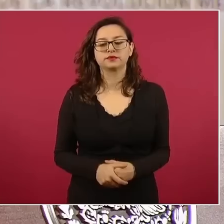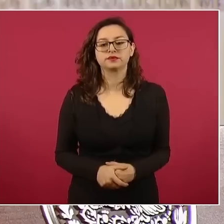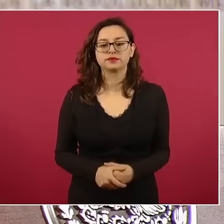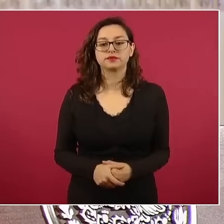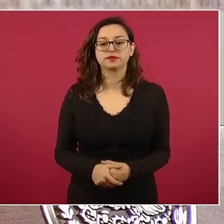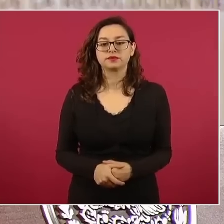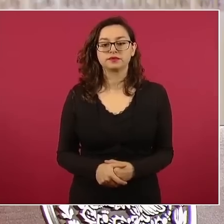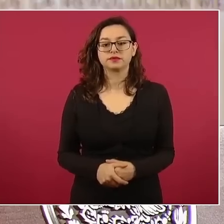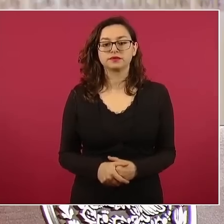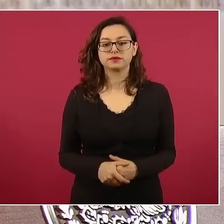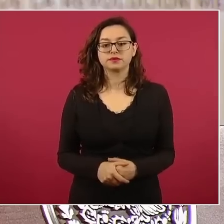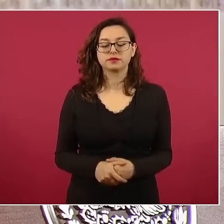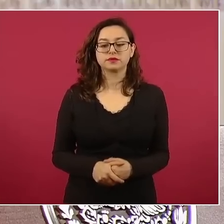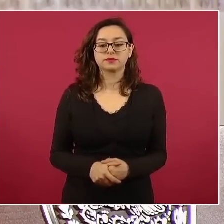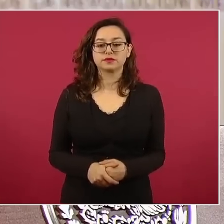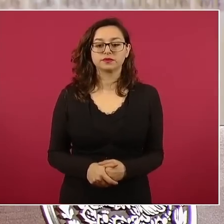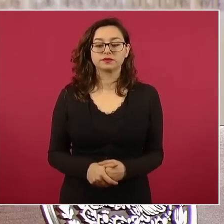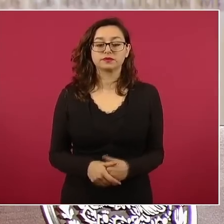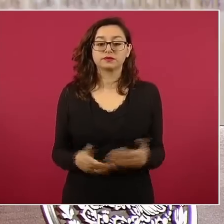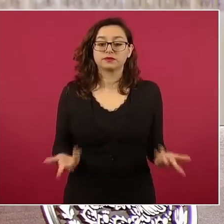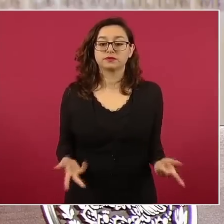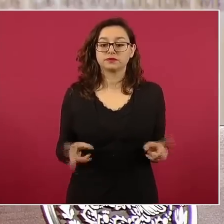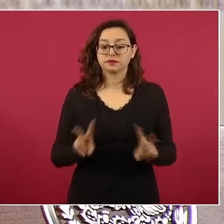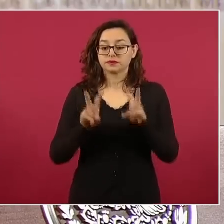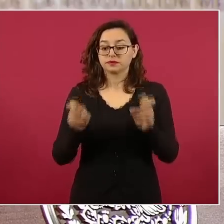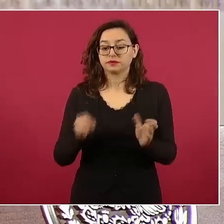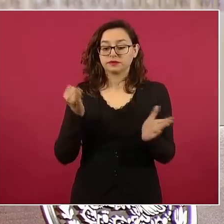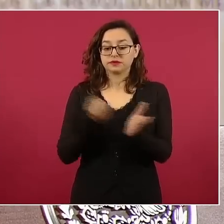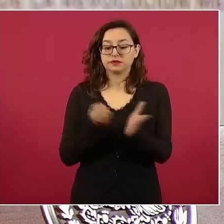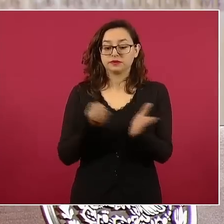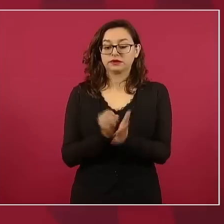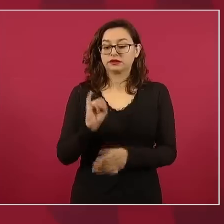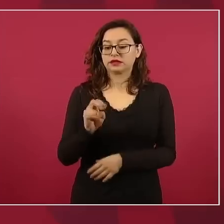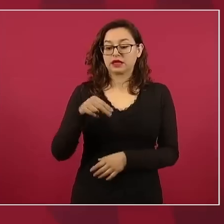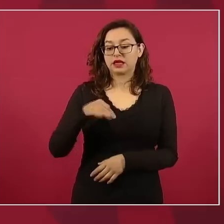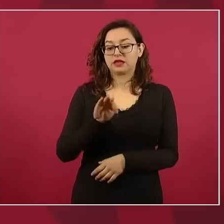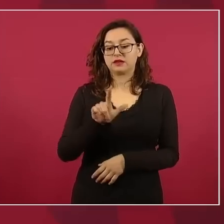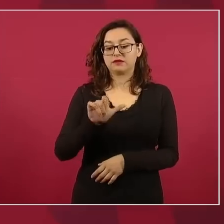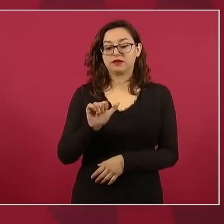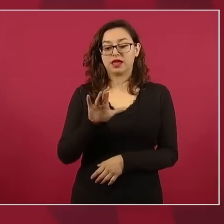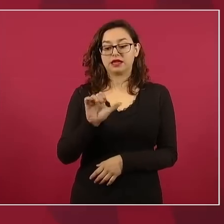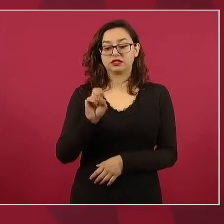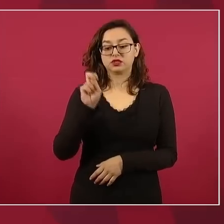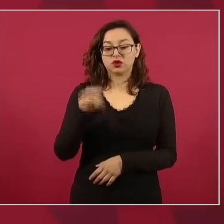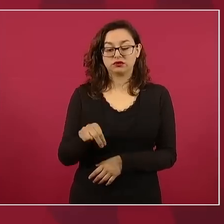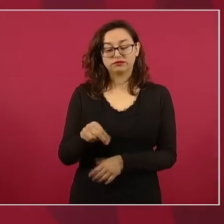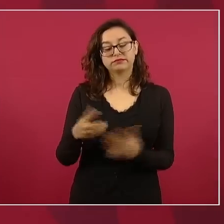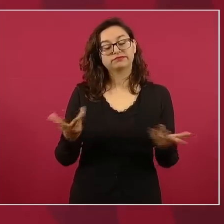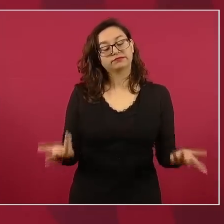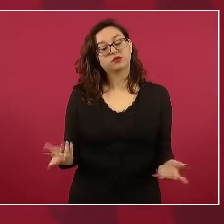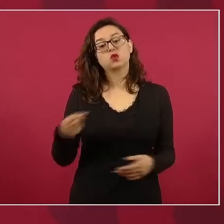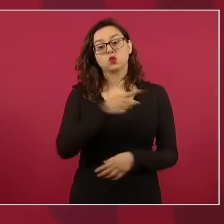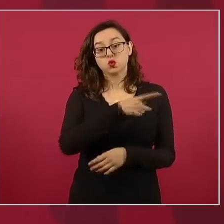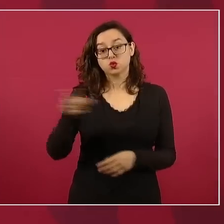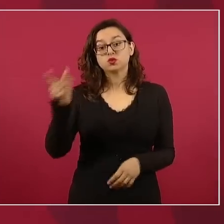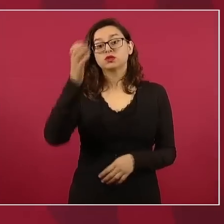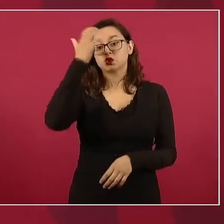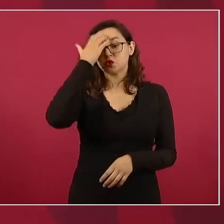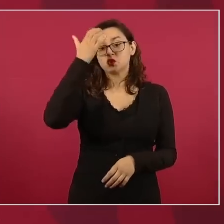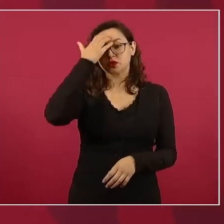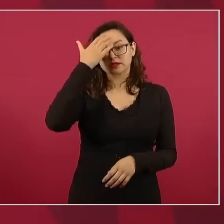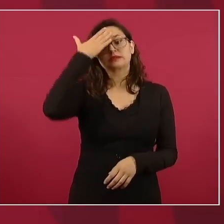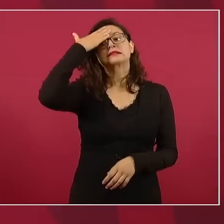caso de la inflación, pues ya ustedes conocen cómo